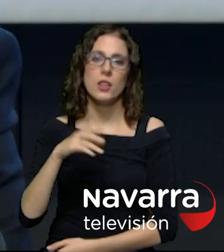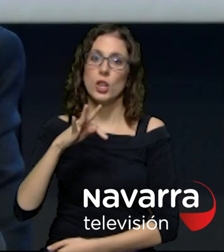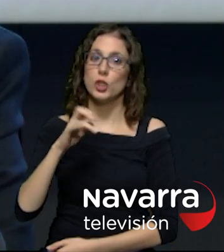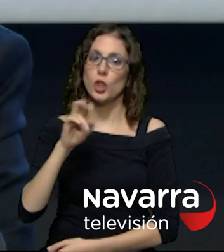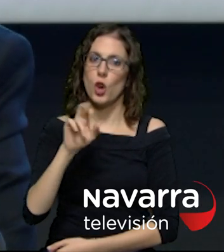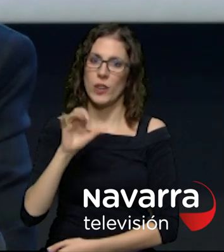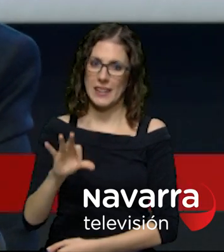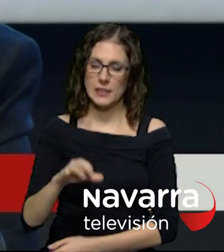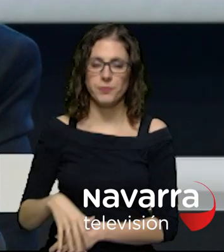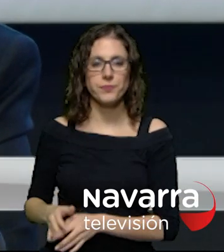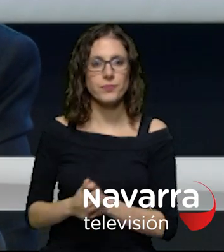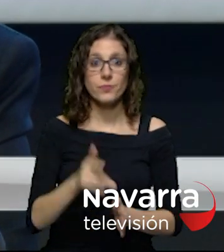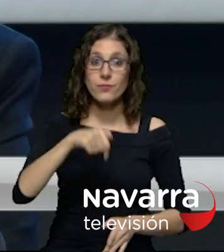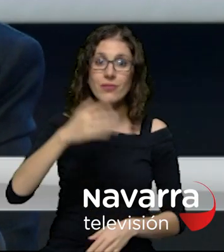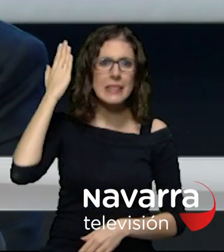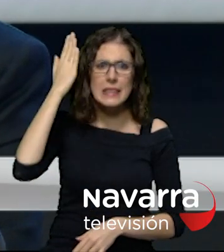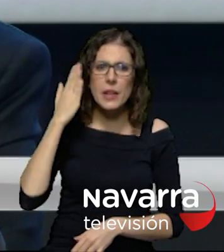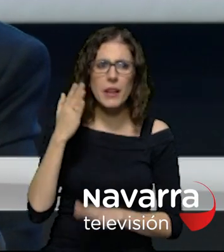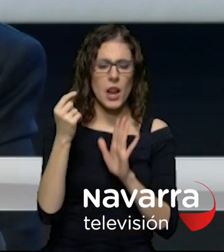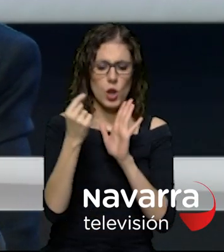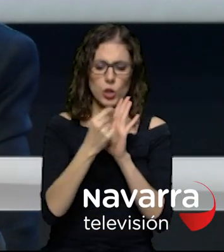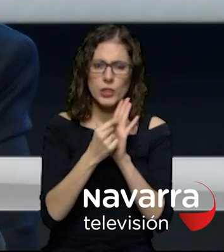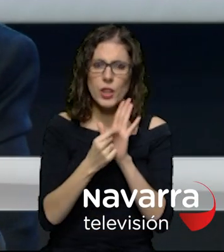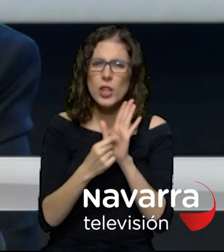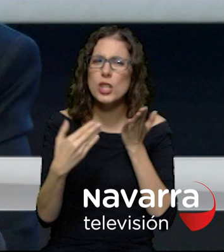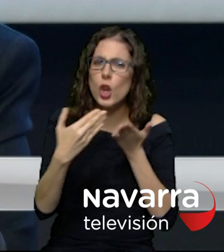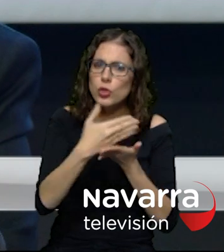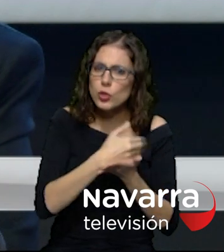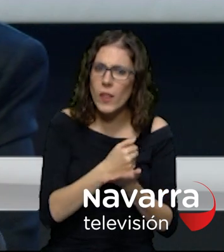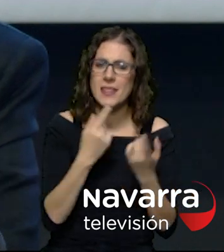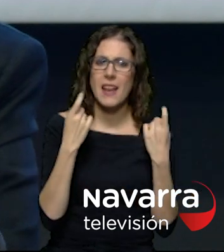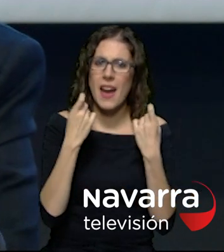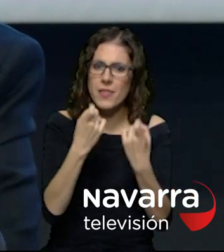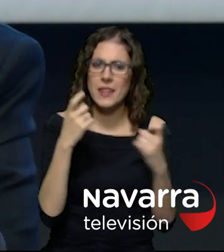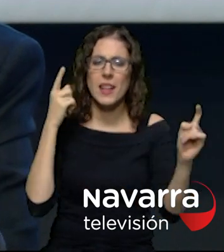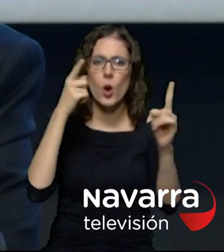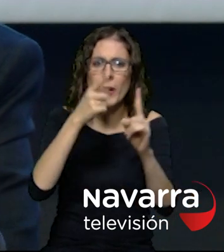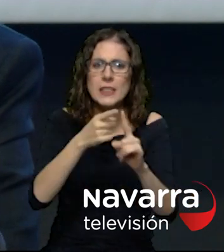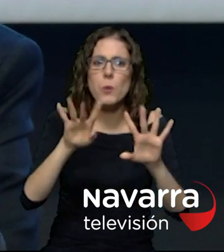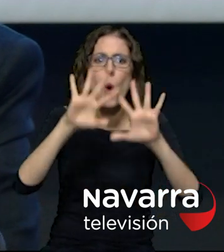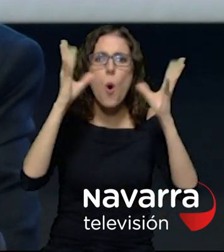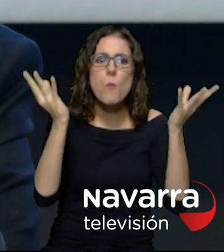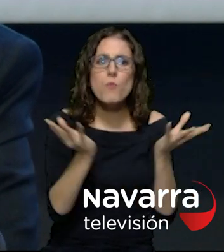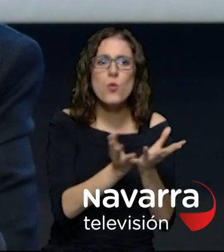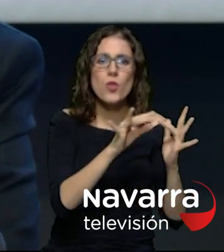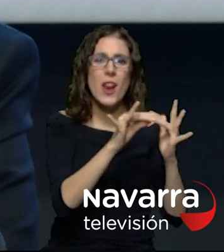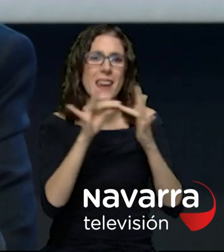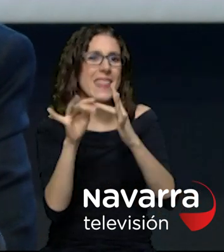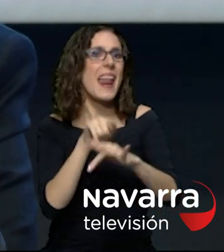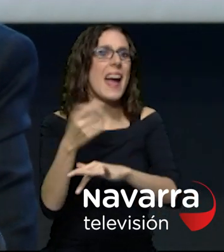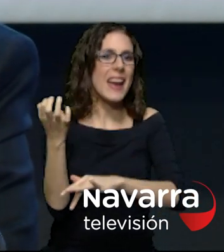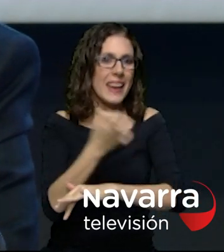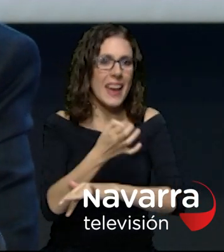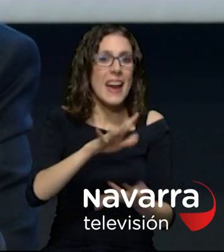navarra reúne todas las condiciones para liderar a nivel mundial la en la transición